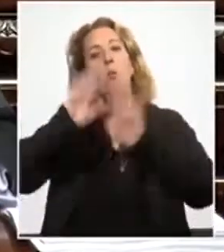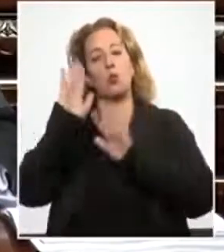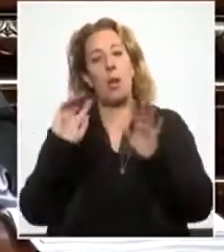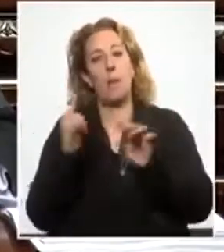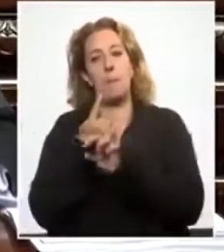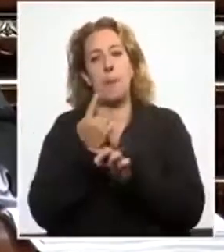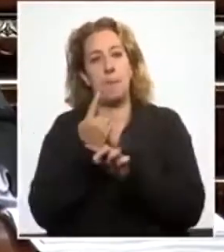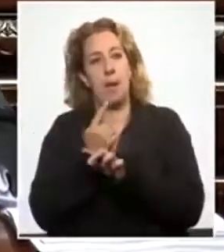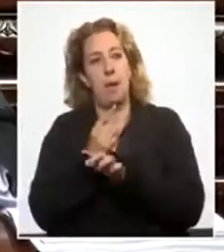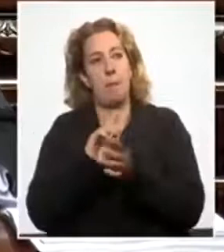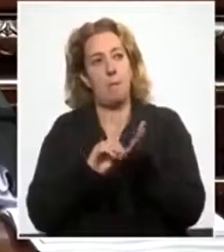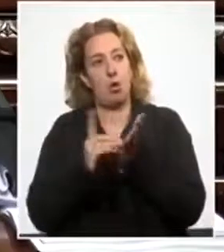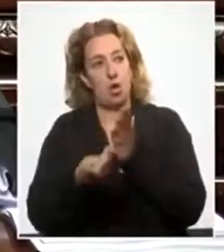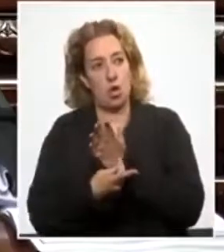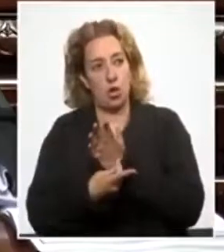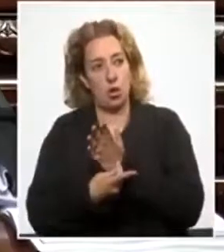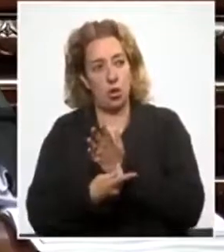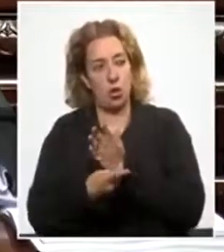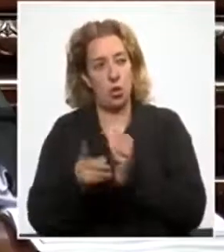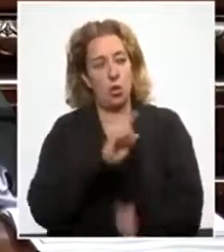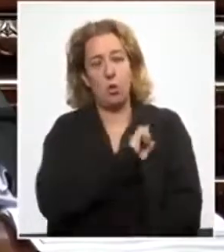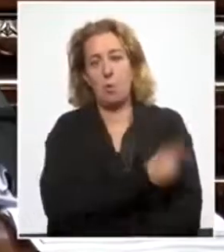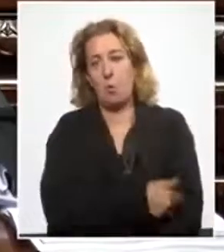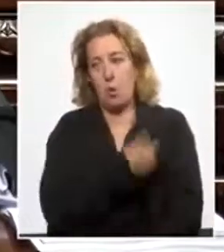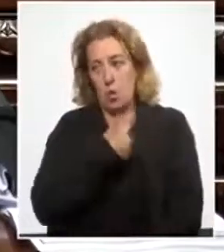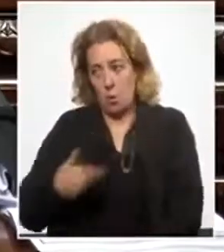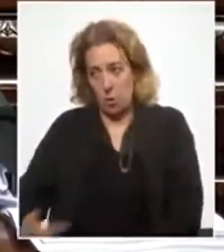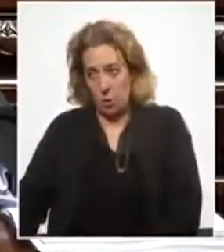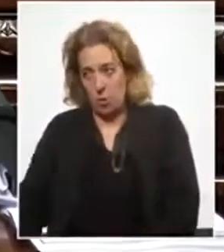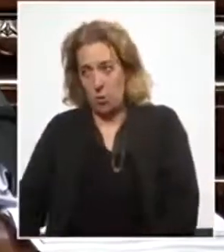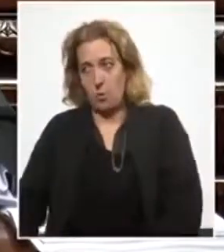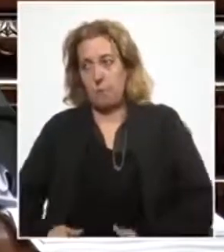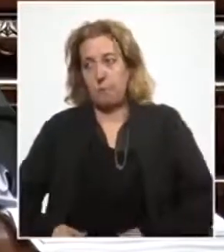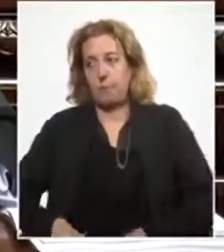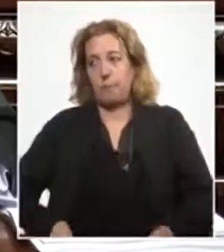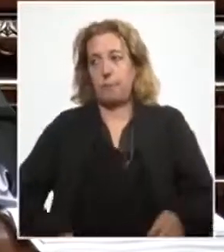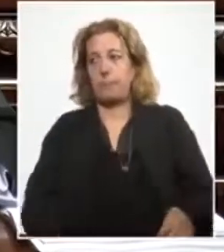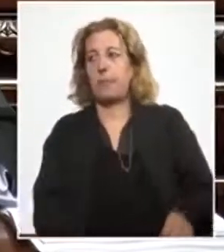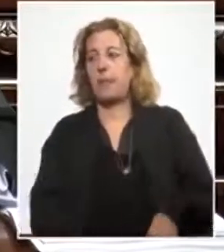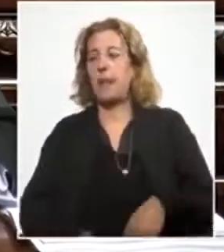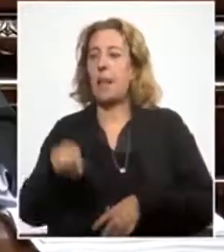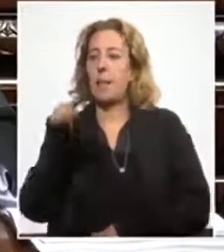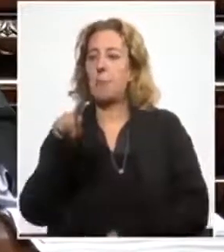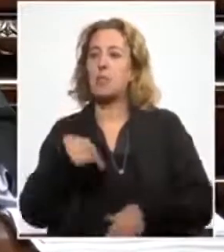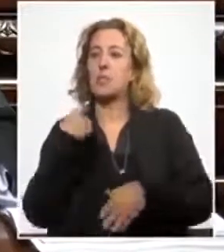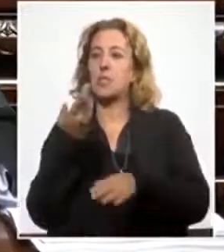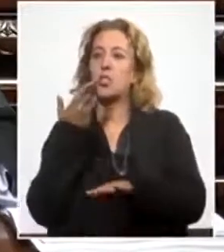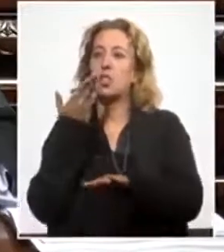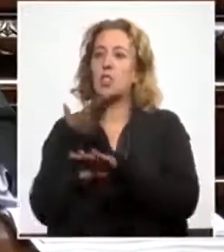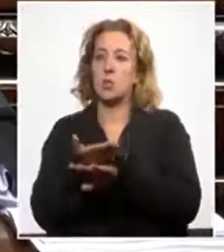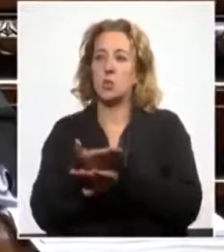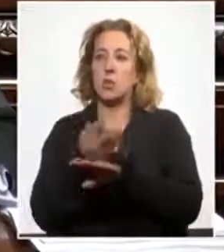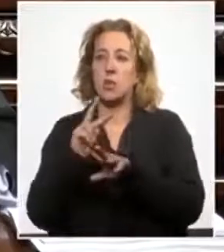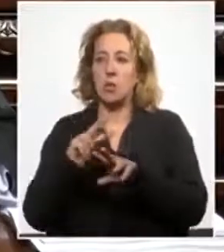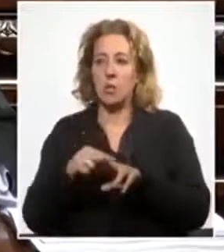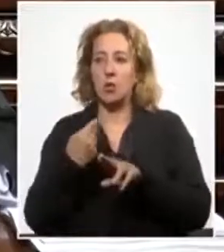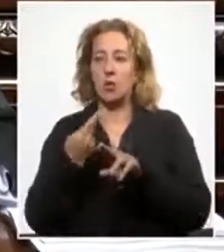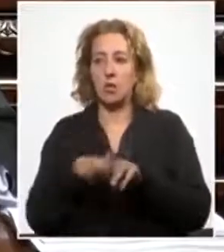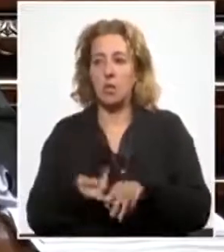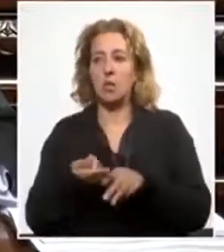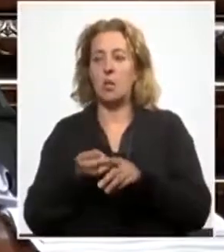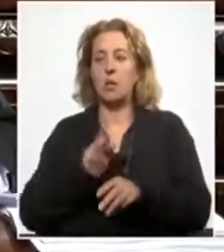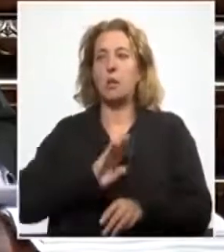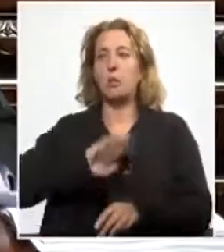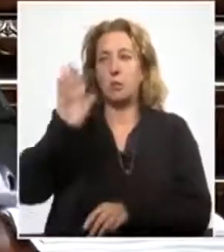primer proyecto, que es el del Poder Ejecutivo por el orden de entrada, haya una solicitud de reconsideración y terminemos